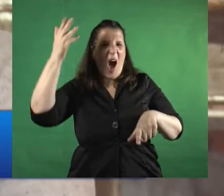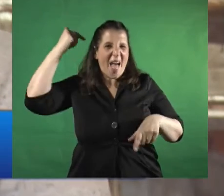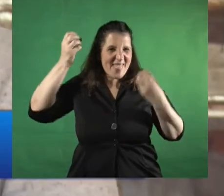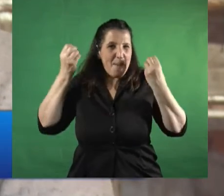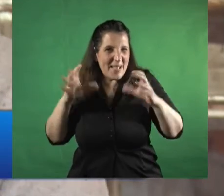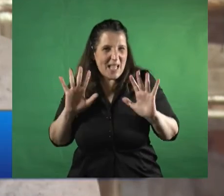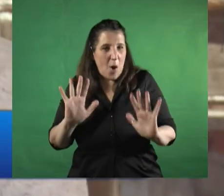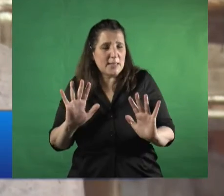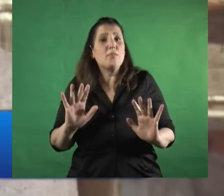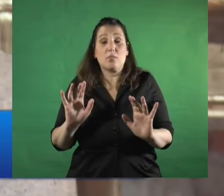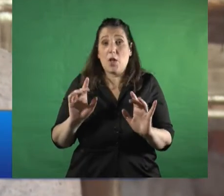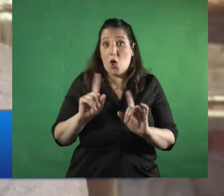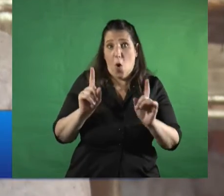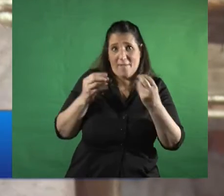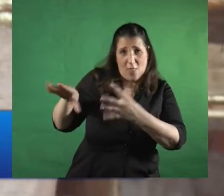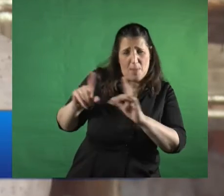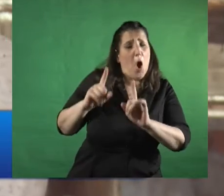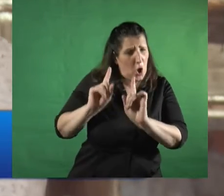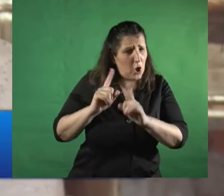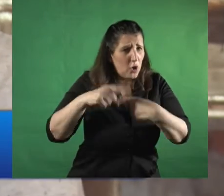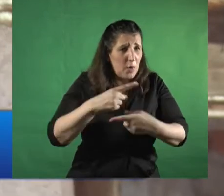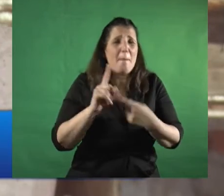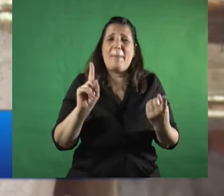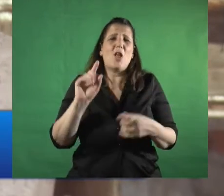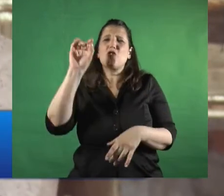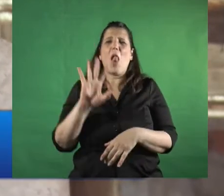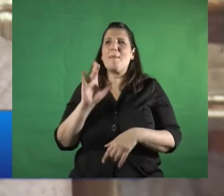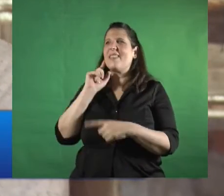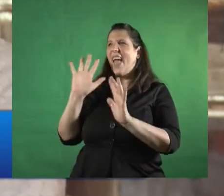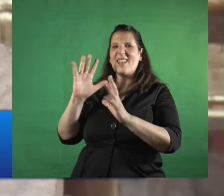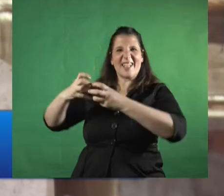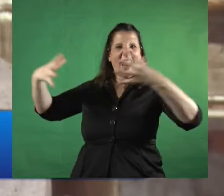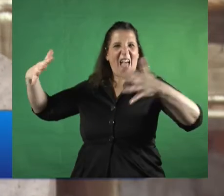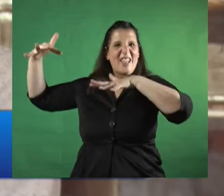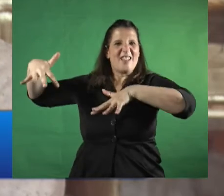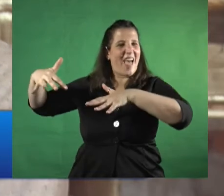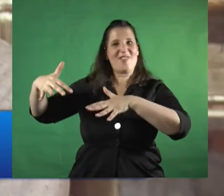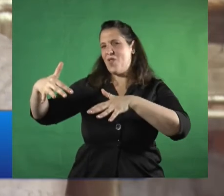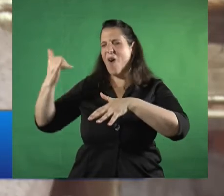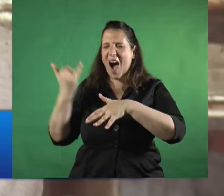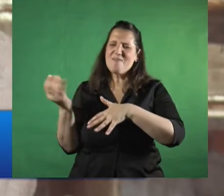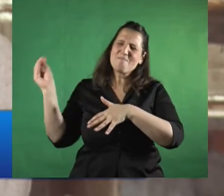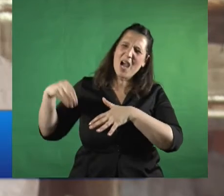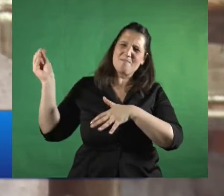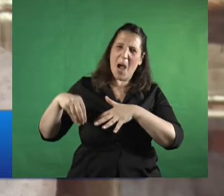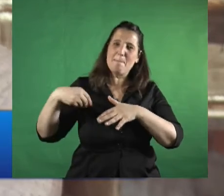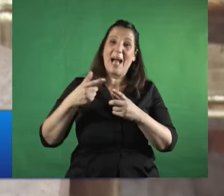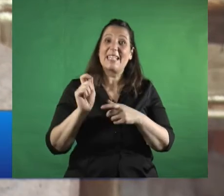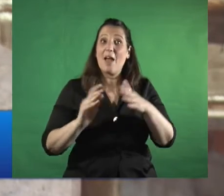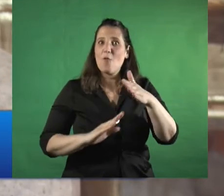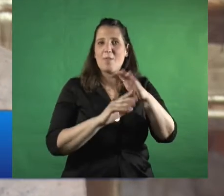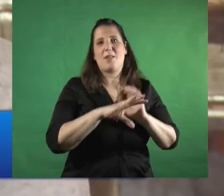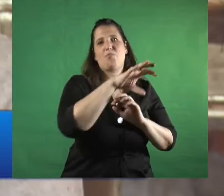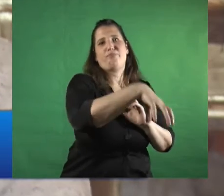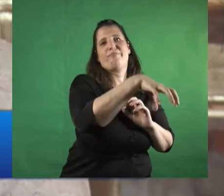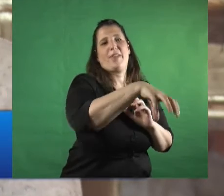seguimos haciendo pero hemos incorporado también la dimensión del acceso al deporte sobre condiciones sobre bases igualitarias entonces en ese en ese marco es que